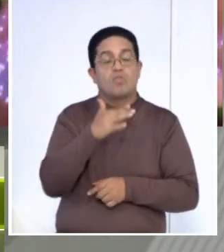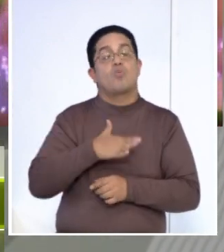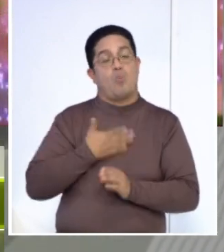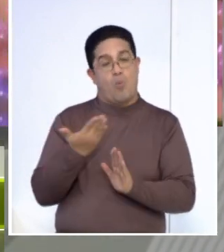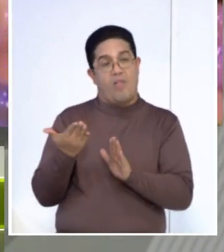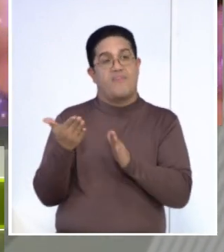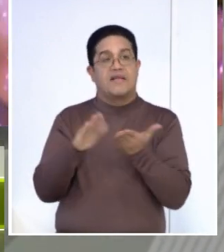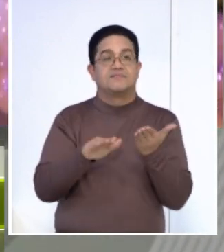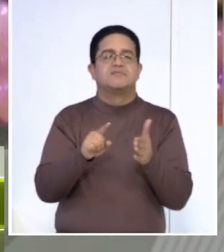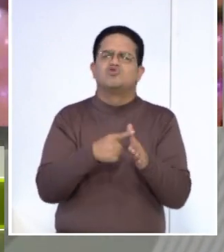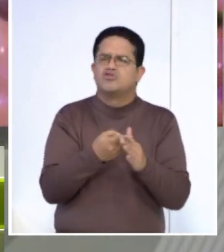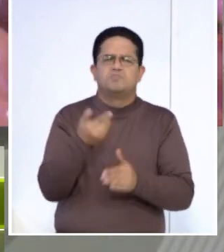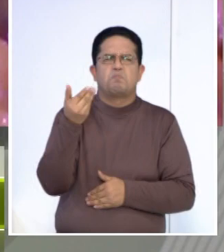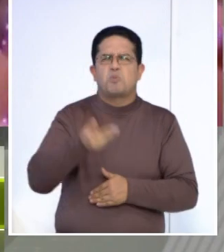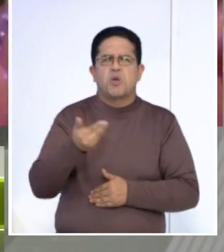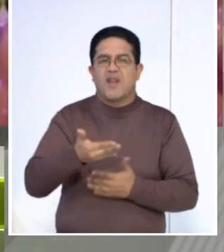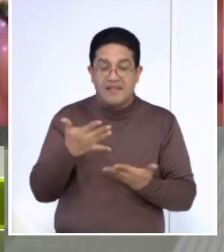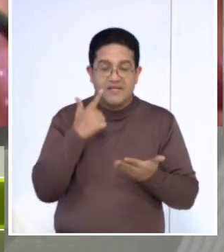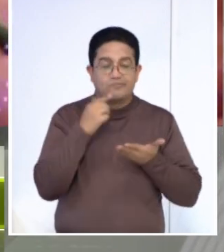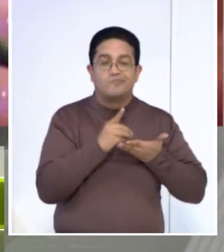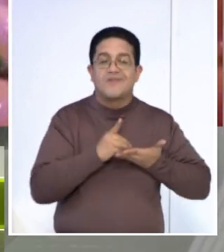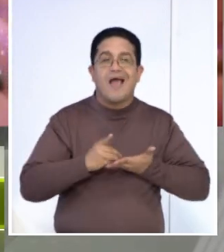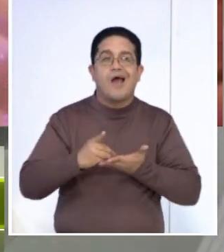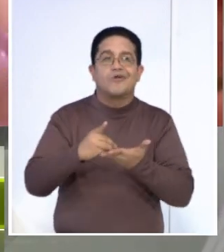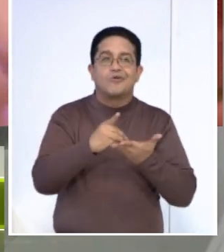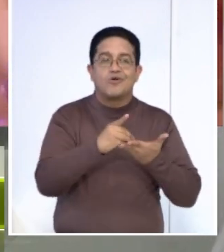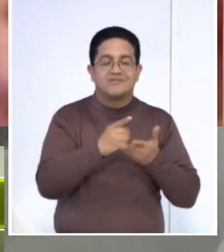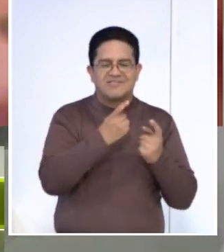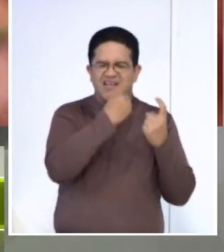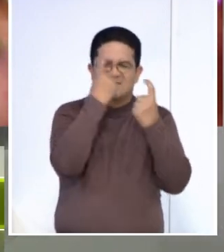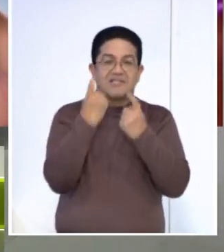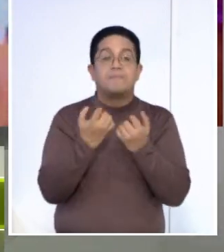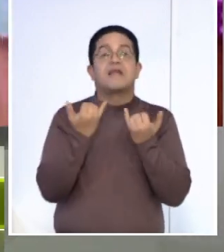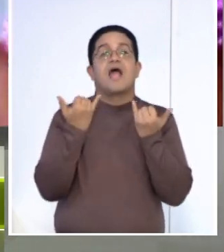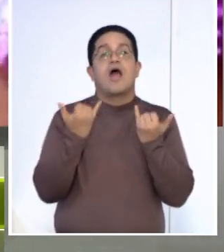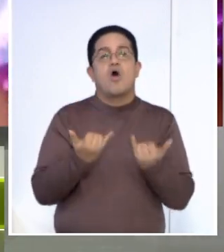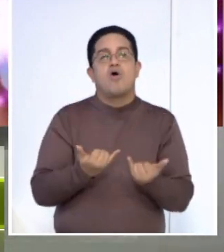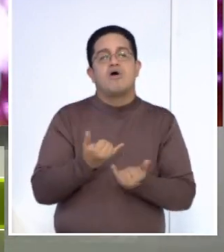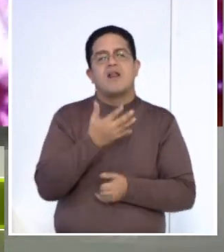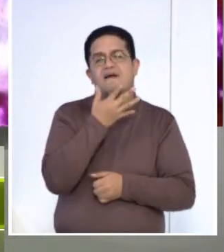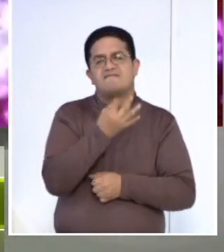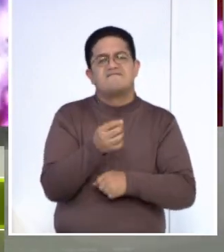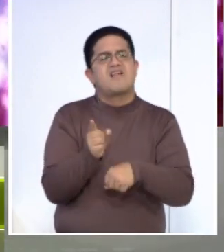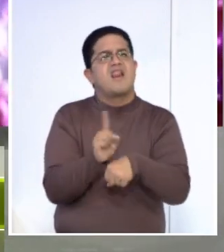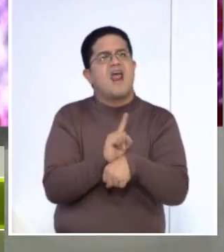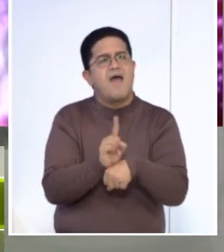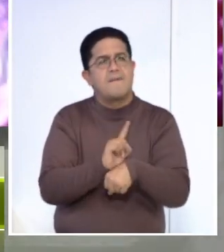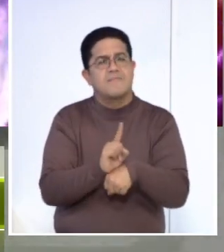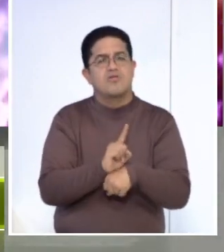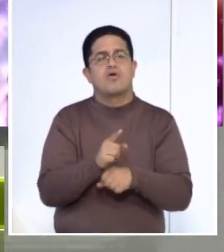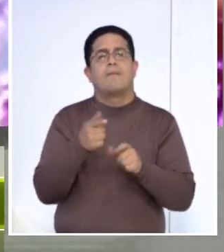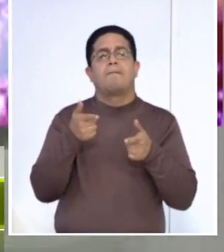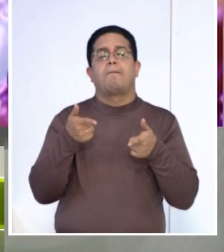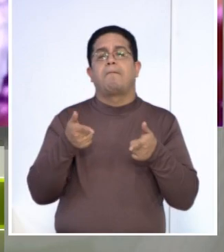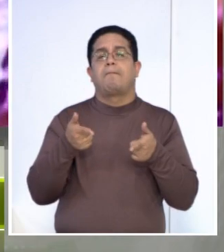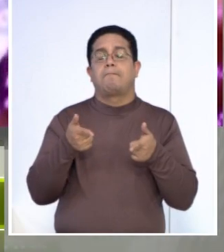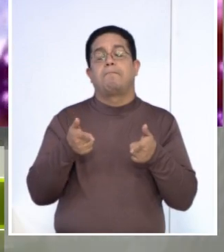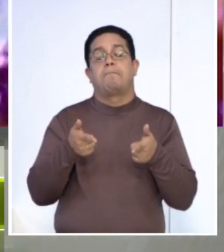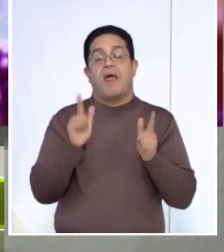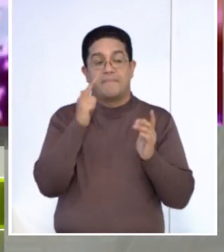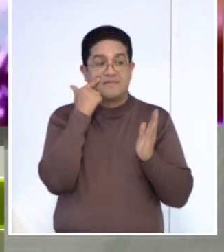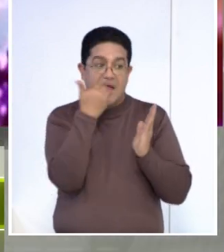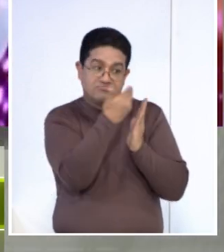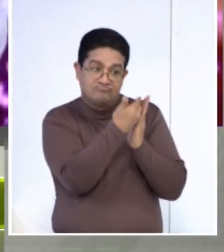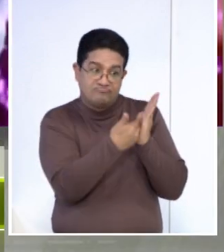aquí es hacer el examen, hacer el diagnóstico. Los exámenes que tenemos hoy en día son mucho más eficientes y nos permiten tener ese ventana